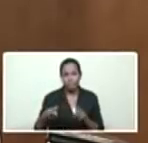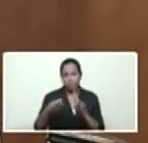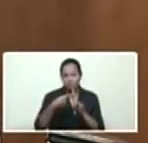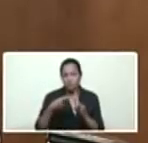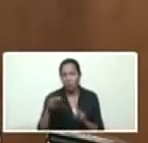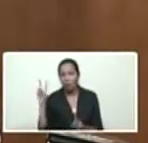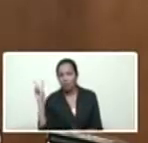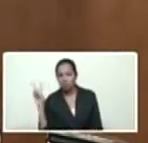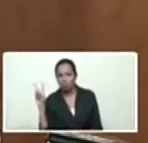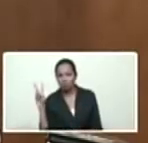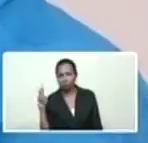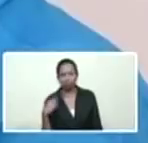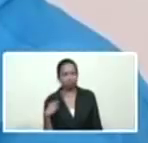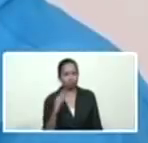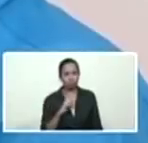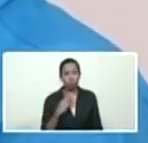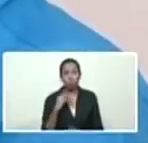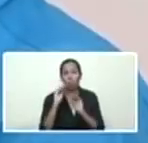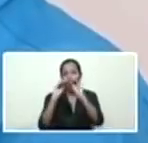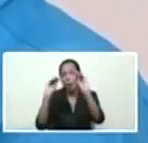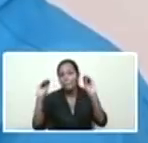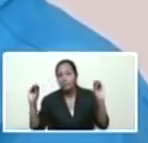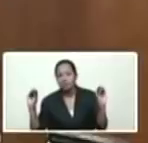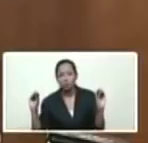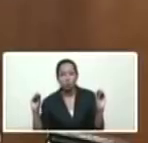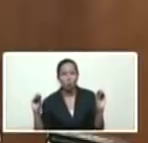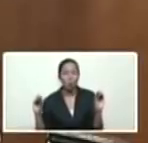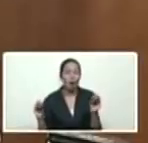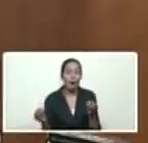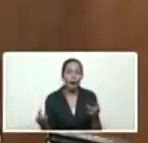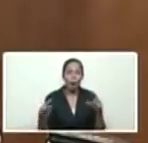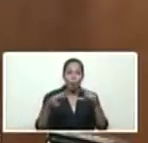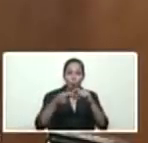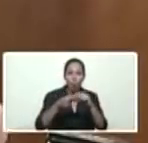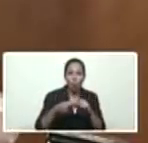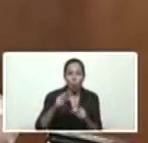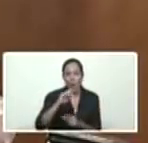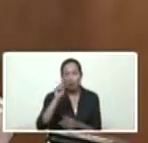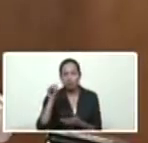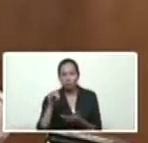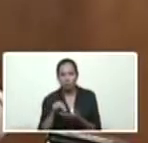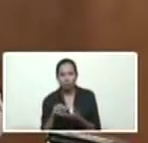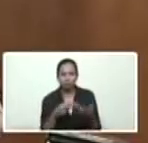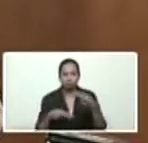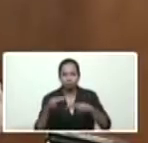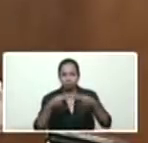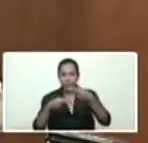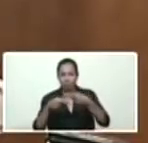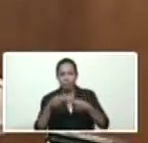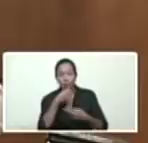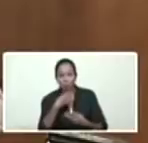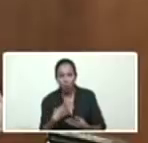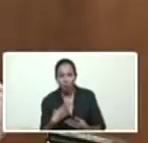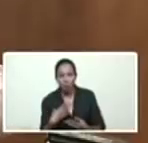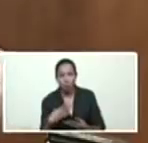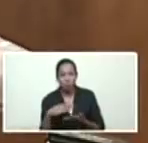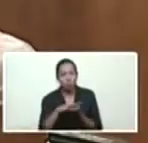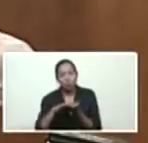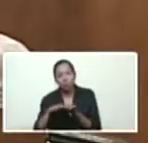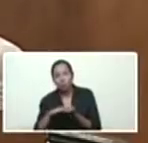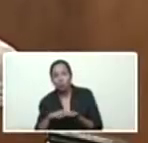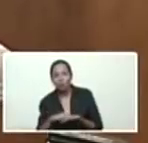yo llamo a la Unión Nacional, para lo positivo, para lo bueno, para lo constructivo, y para que en solidaridad y unión,